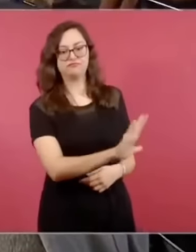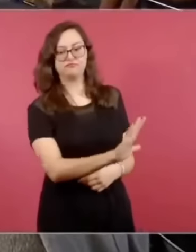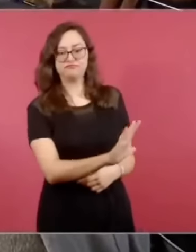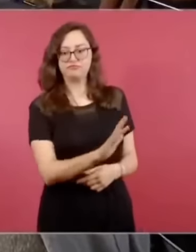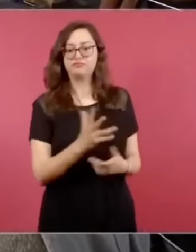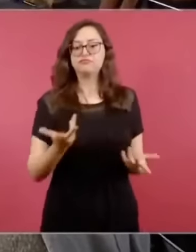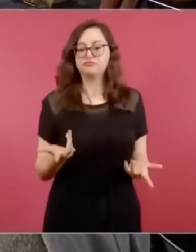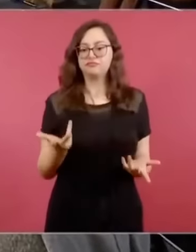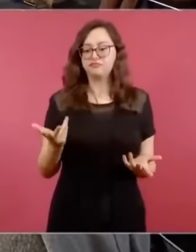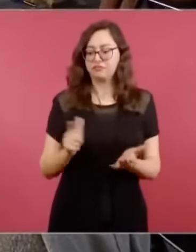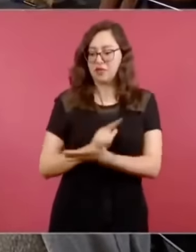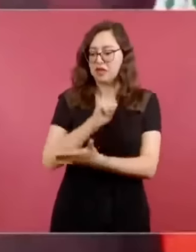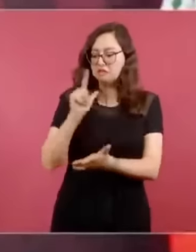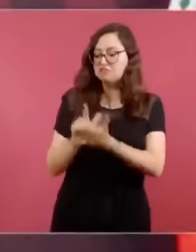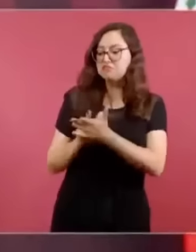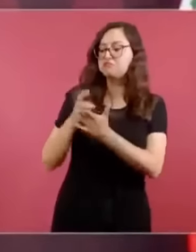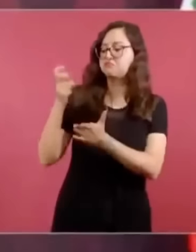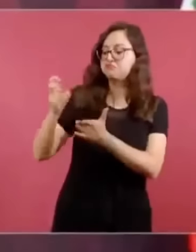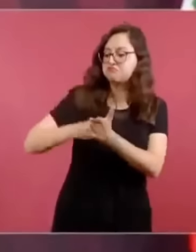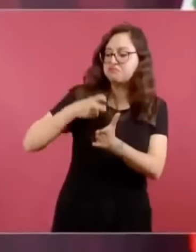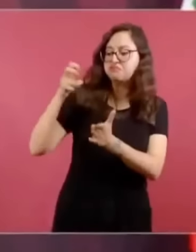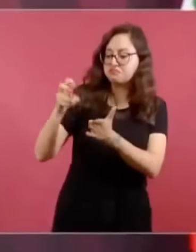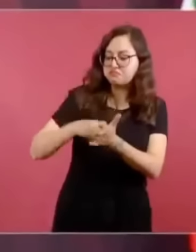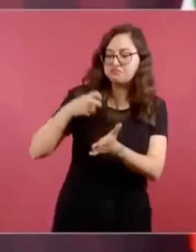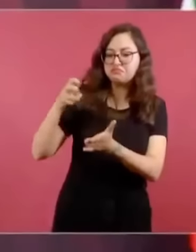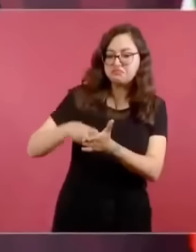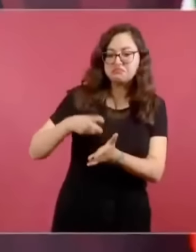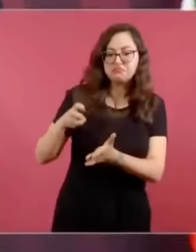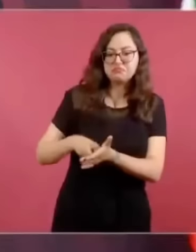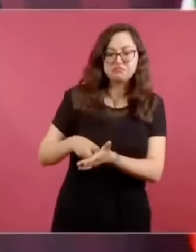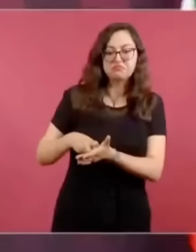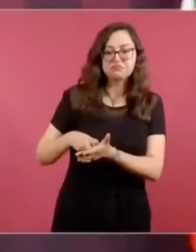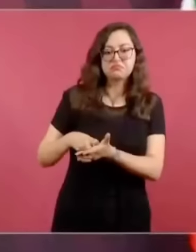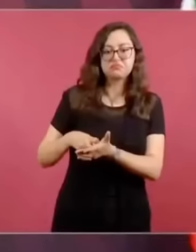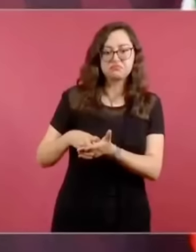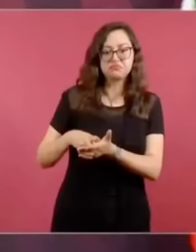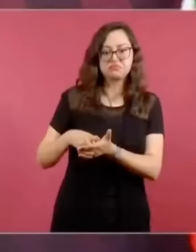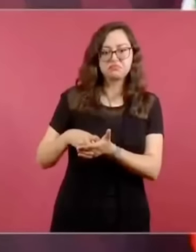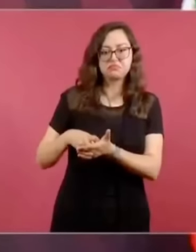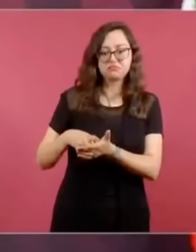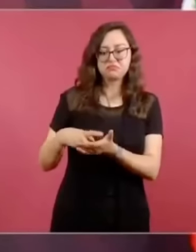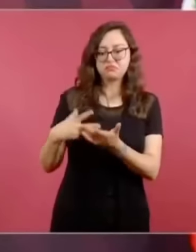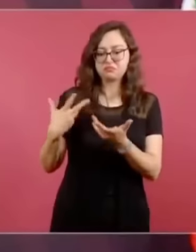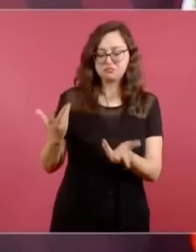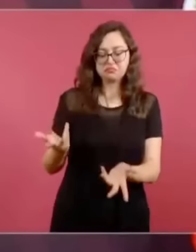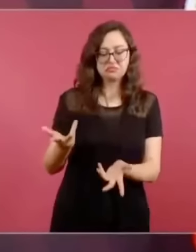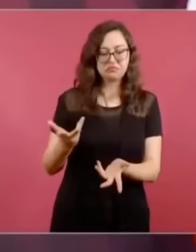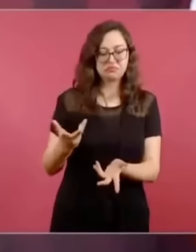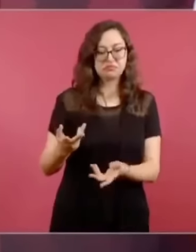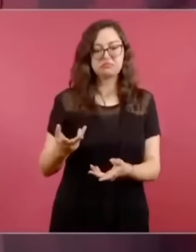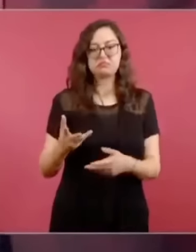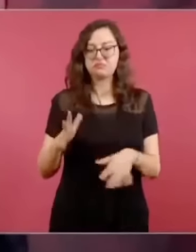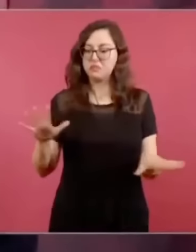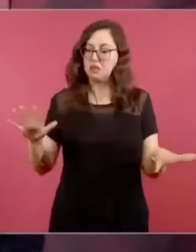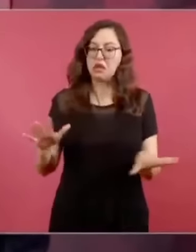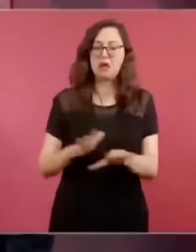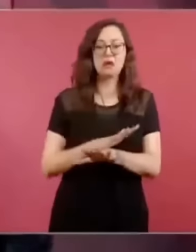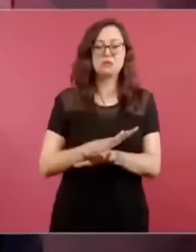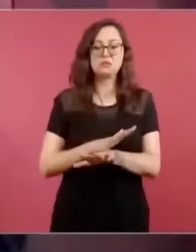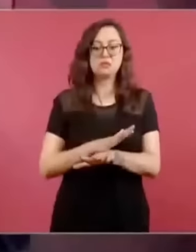Al final vamos nosotros a informar el día